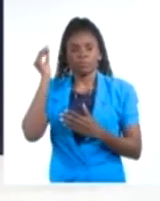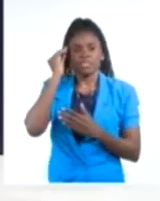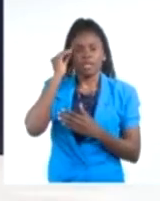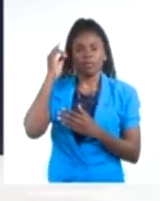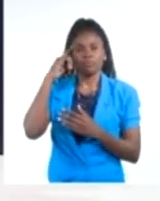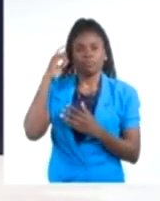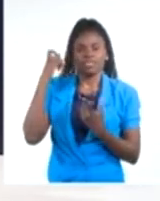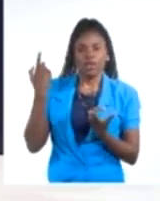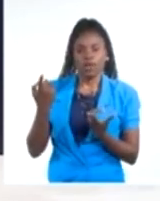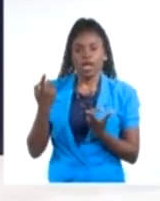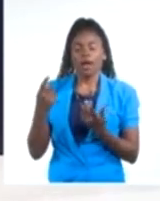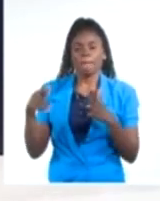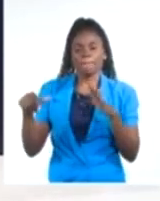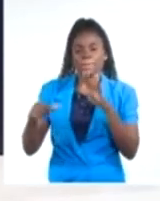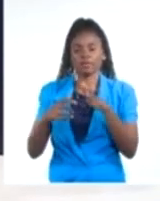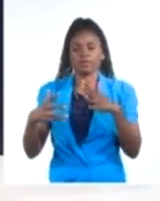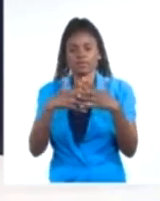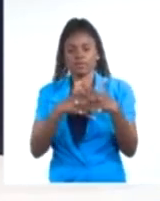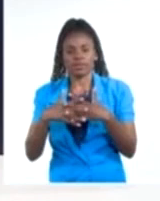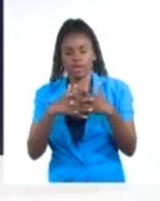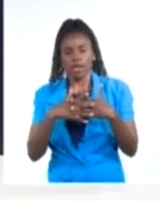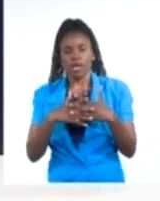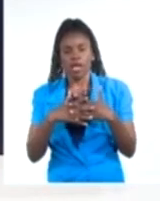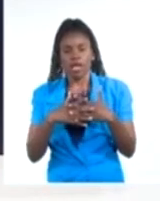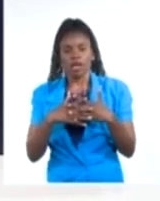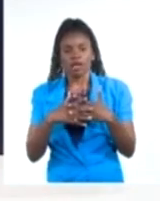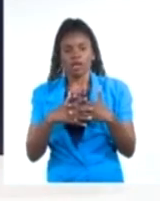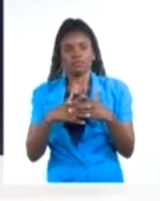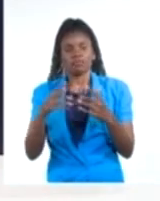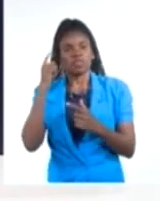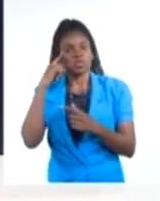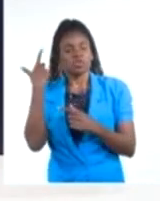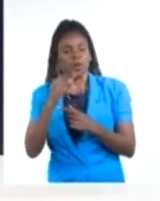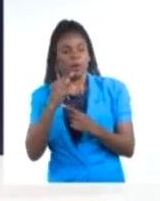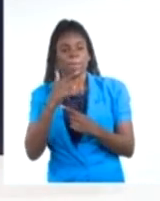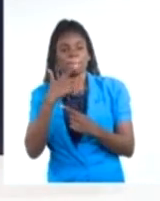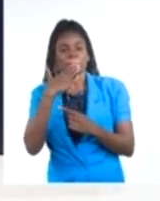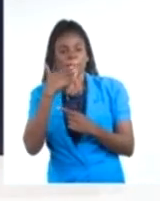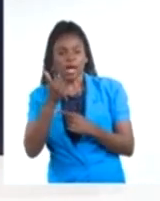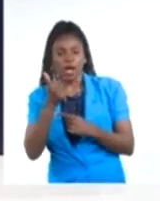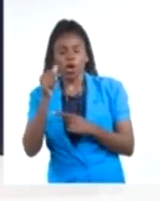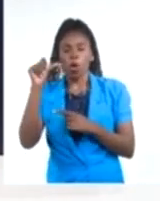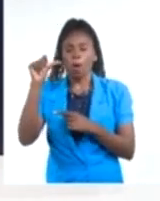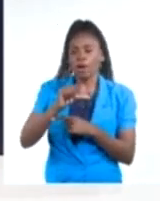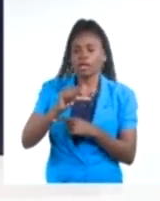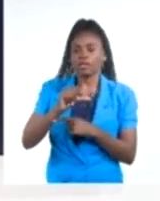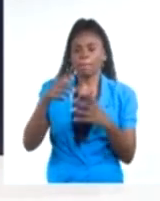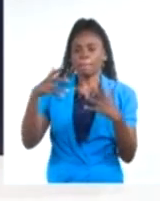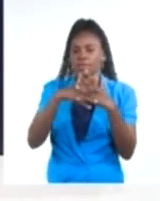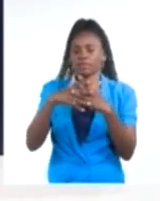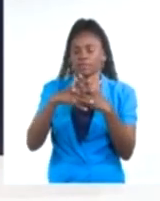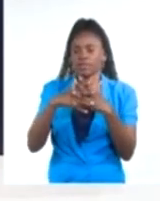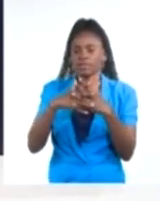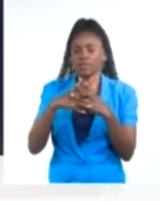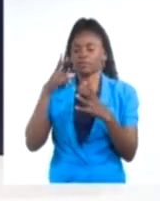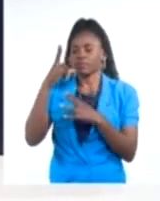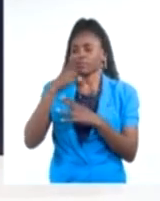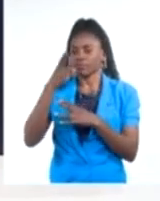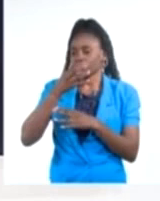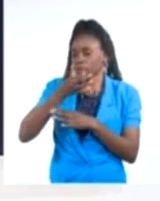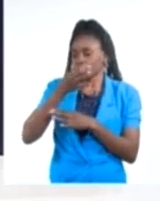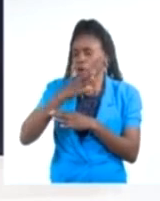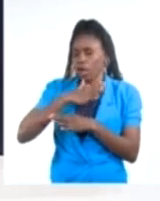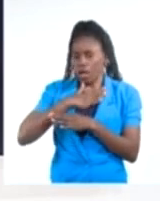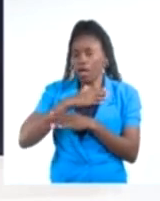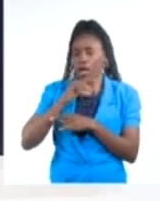nuestro país? ¿Cómo habrá caído la propuesta de una salida diplomática al tema de Ucrania en los oídos de un país